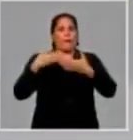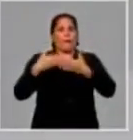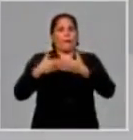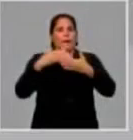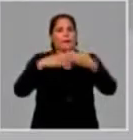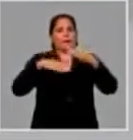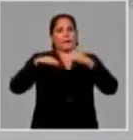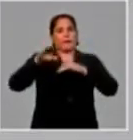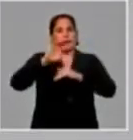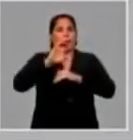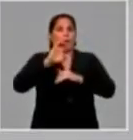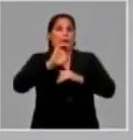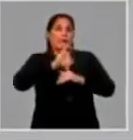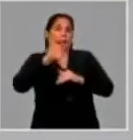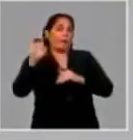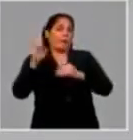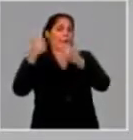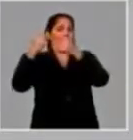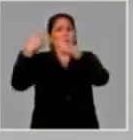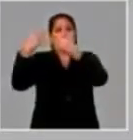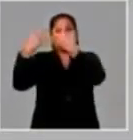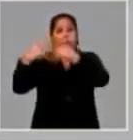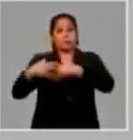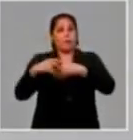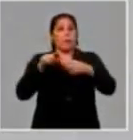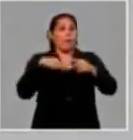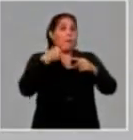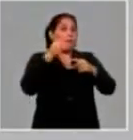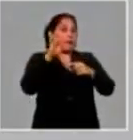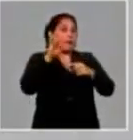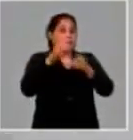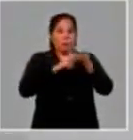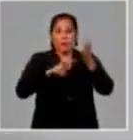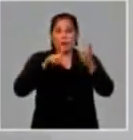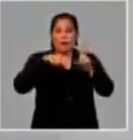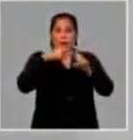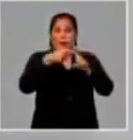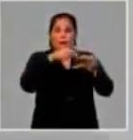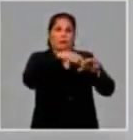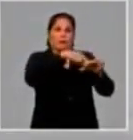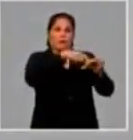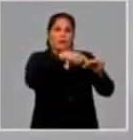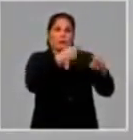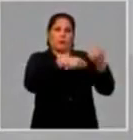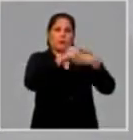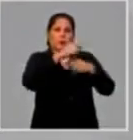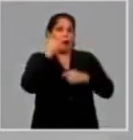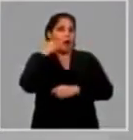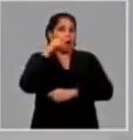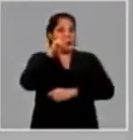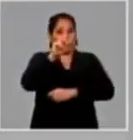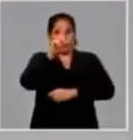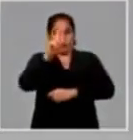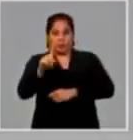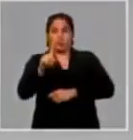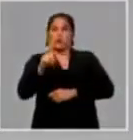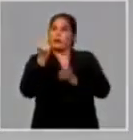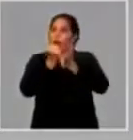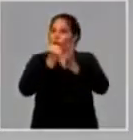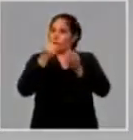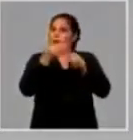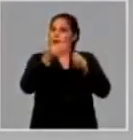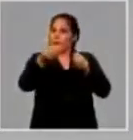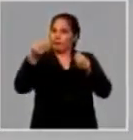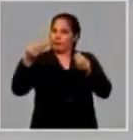BINCIN, las cuales se llega a las 15 provincias y el municipio especial y la de la Juventud. En el año 2021 se garantizan los niveles de